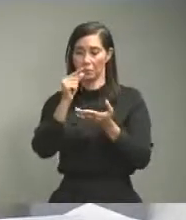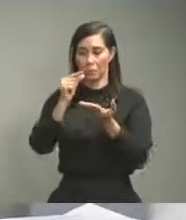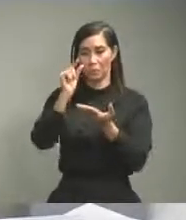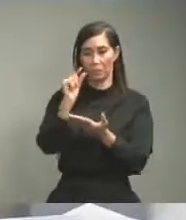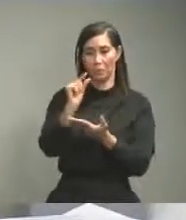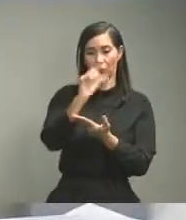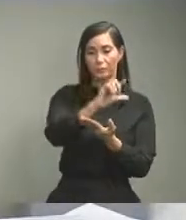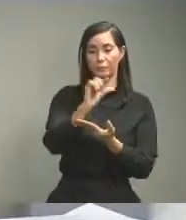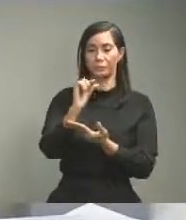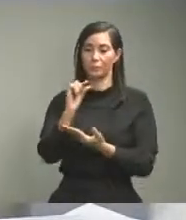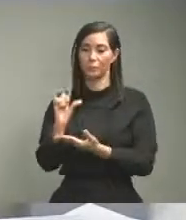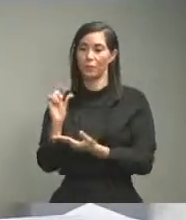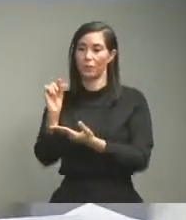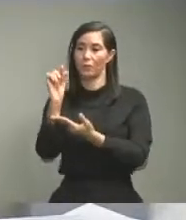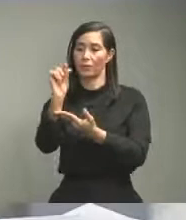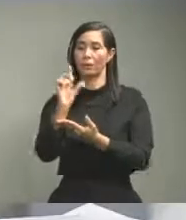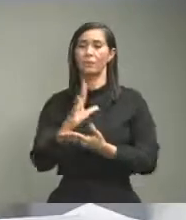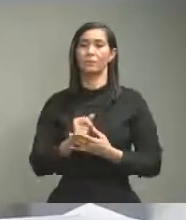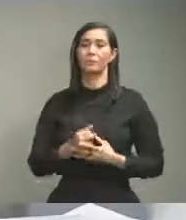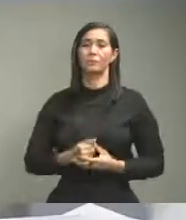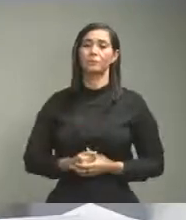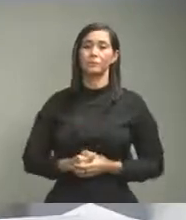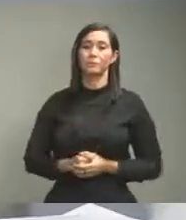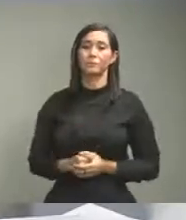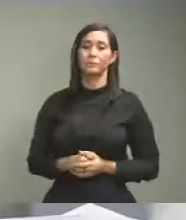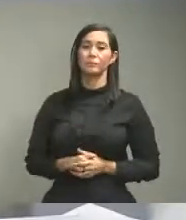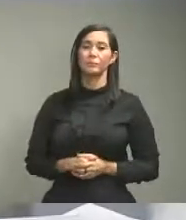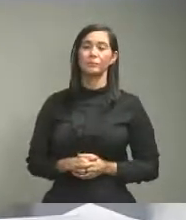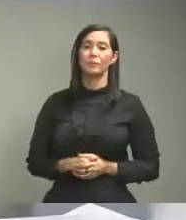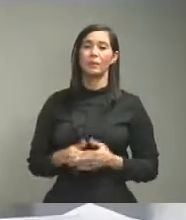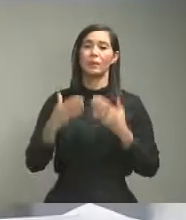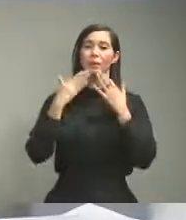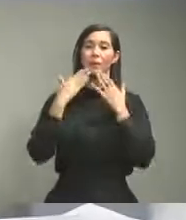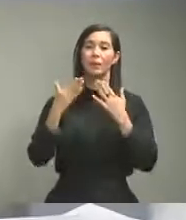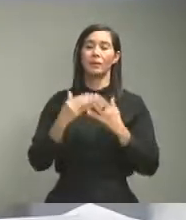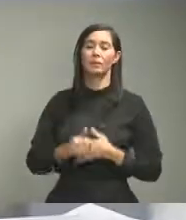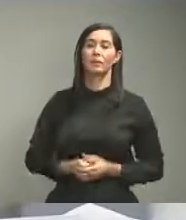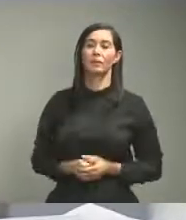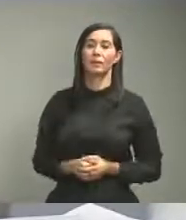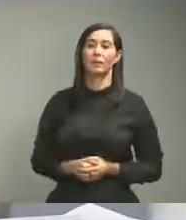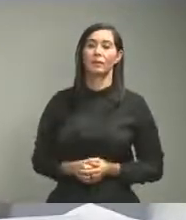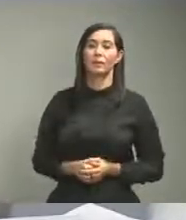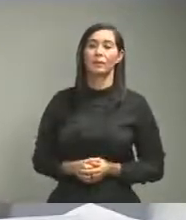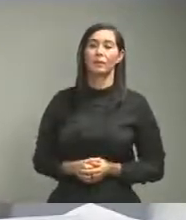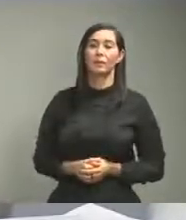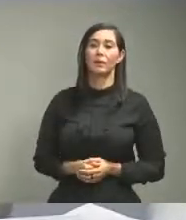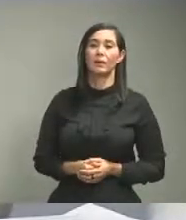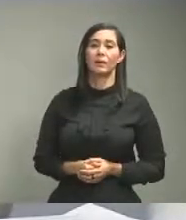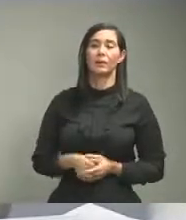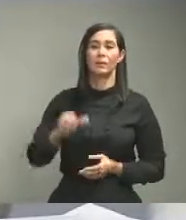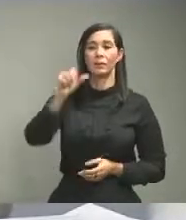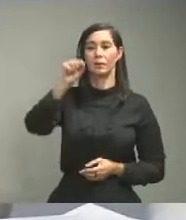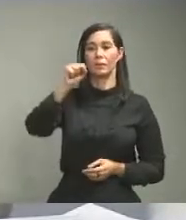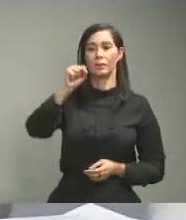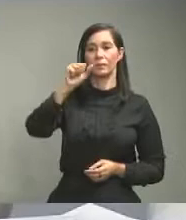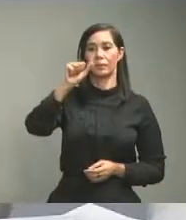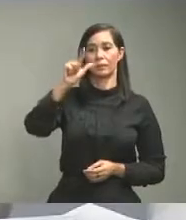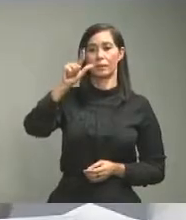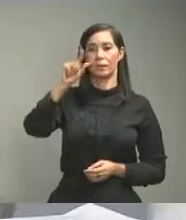aquellos que disponen de esos equipos gracias ministros perdón ministro salvador sánchez